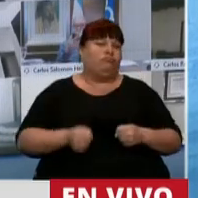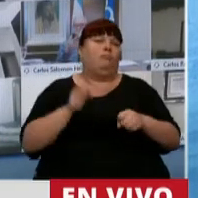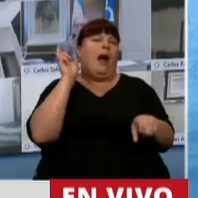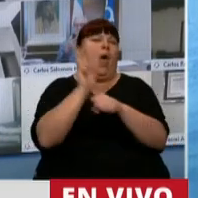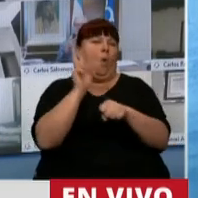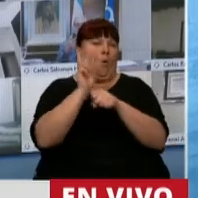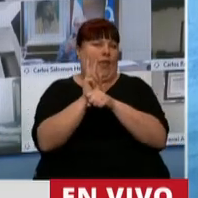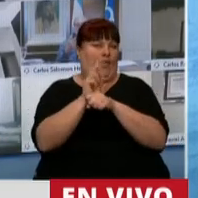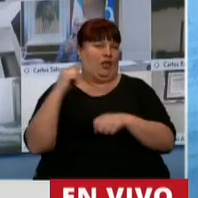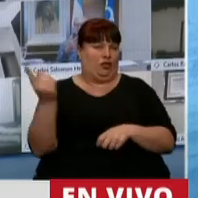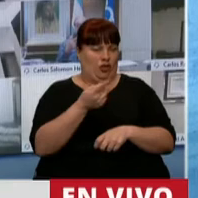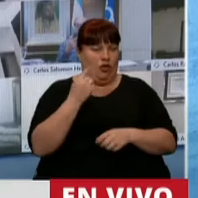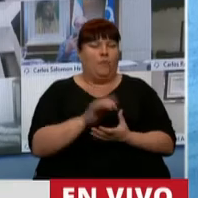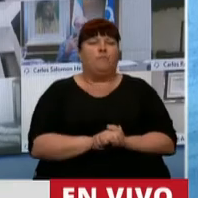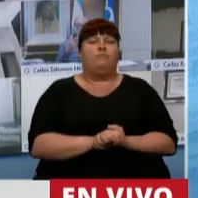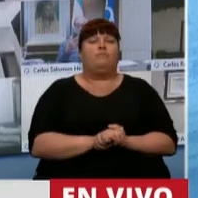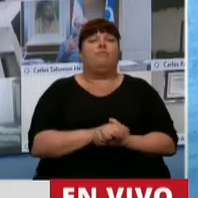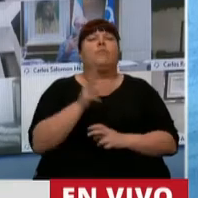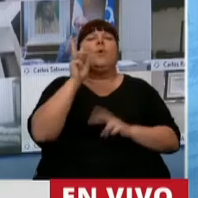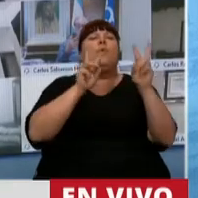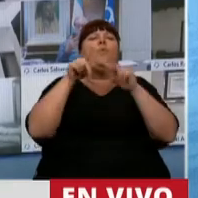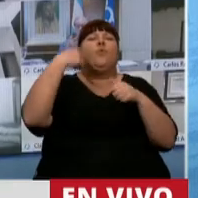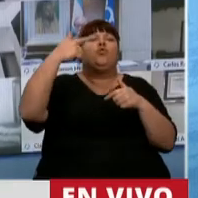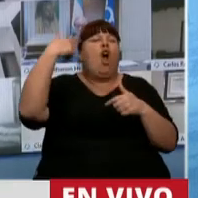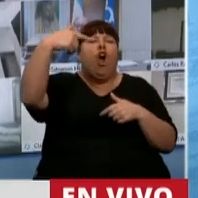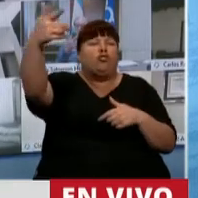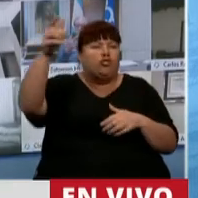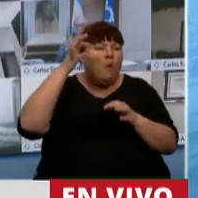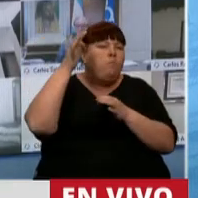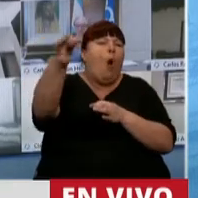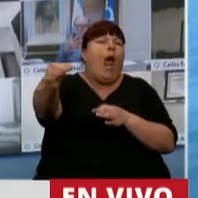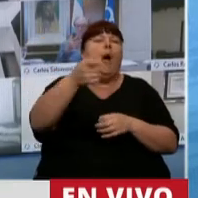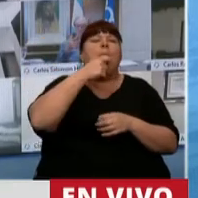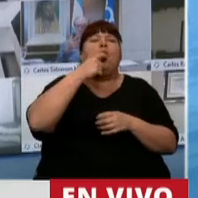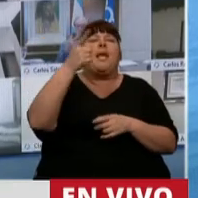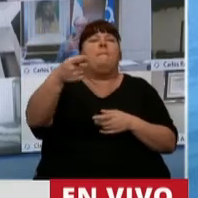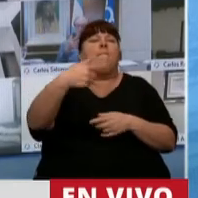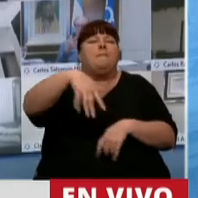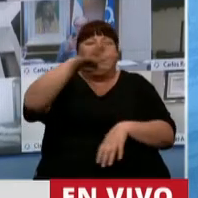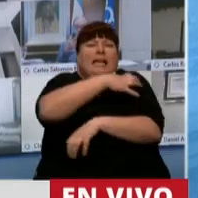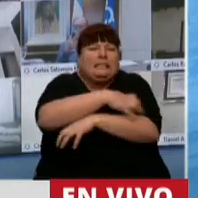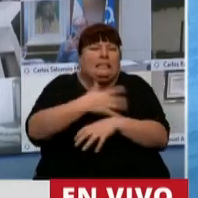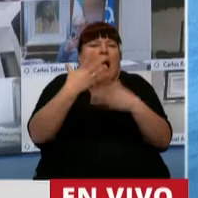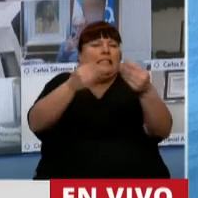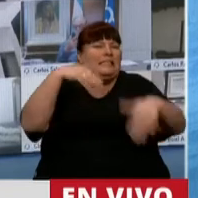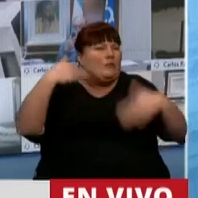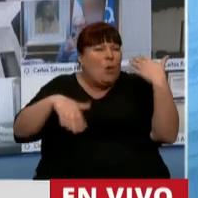cuidando. Fuimos a buscar a los demás atrás. Empezamos con los que más necesitaban.